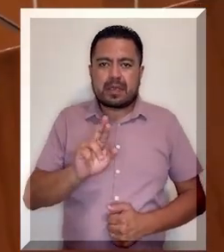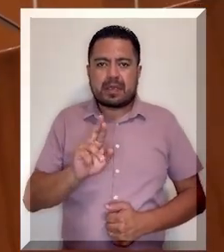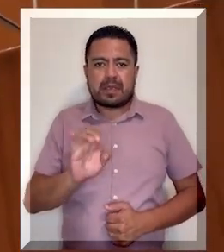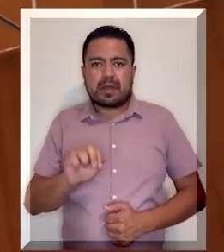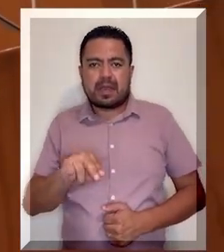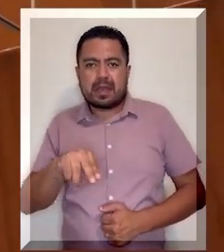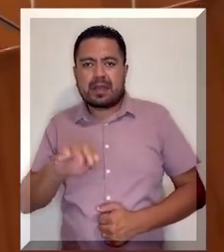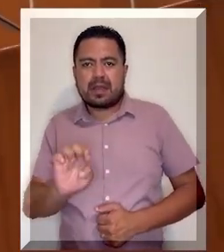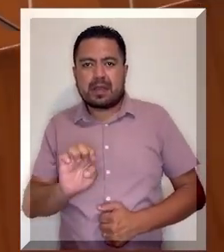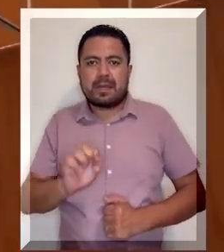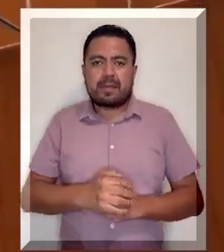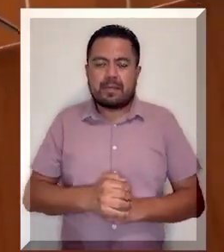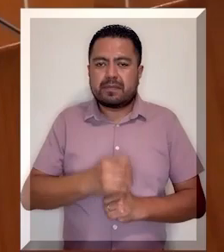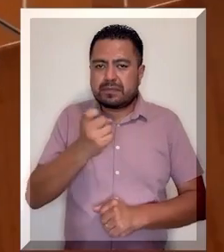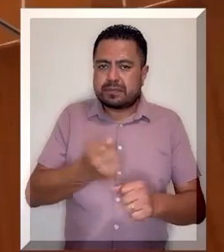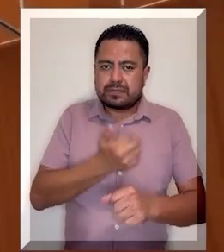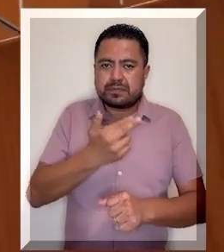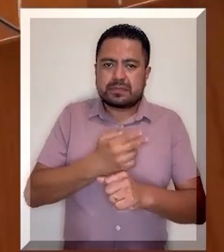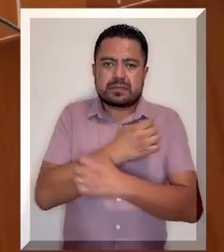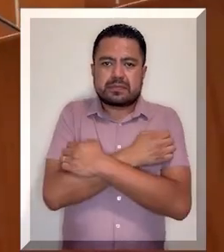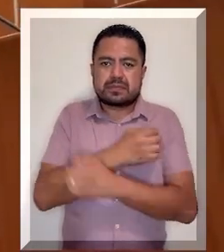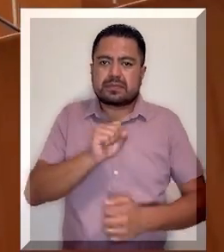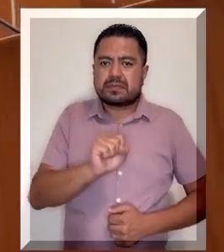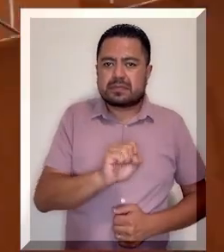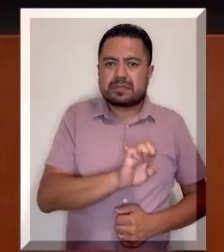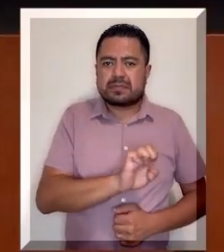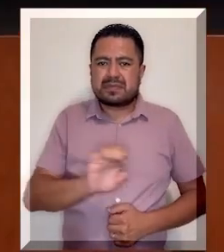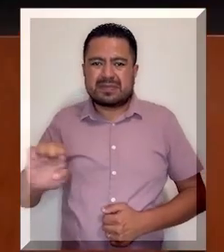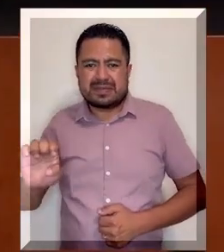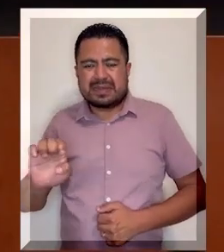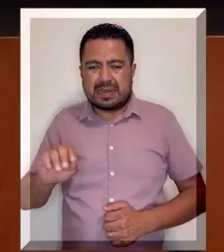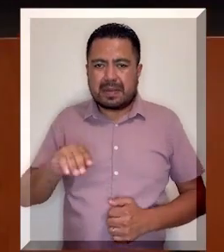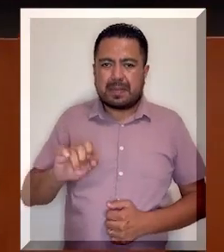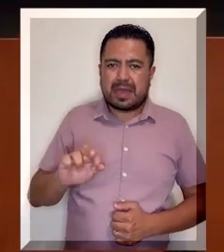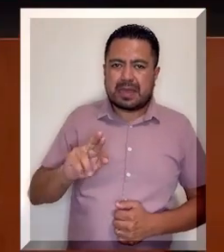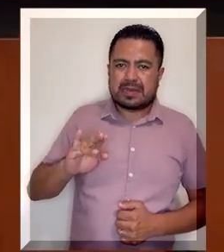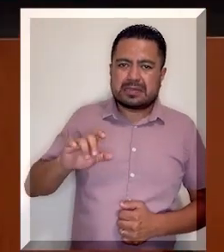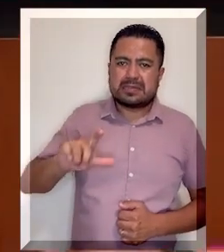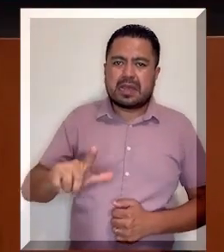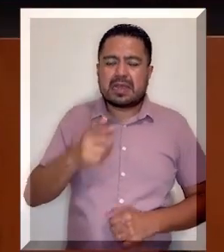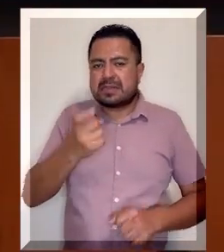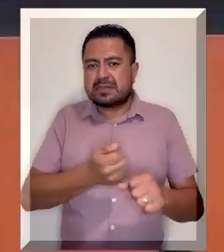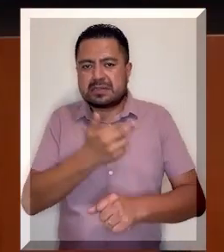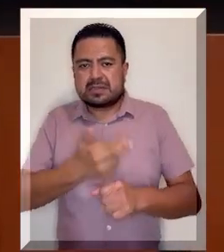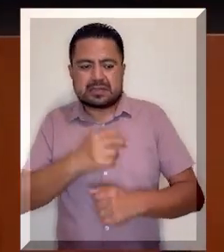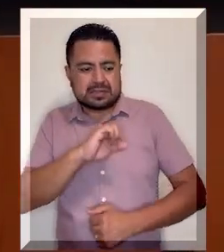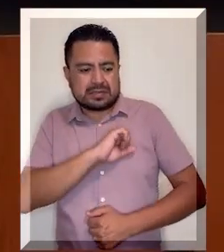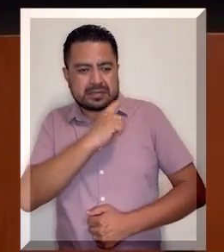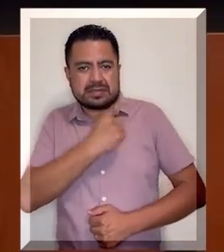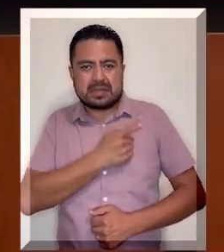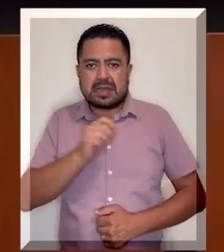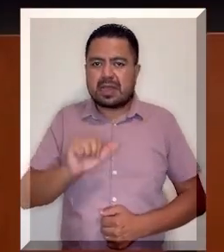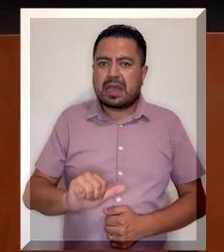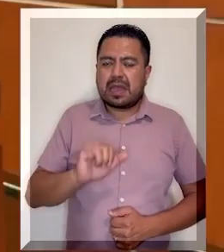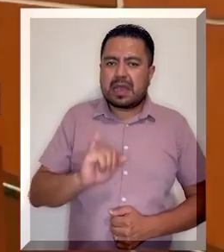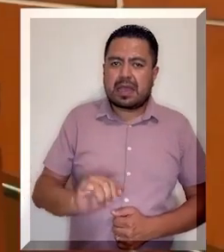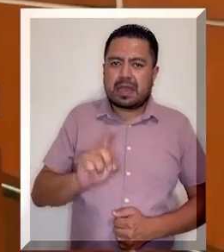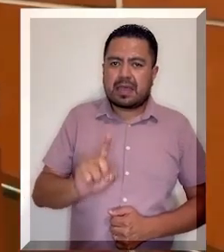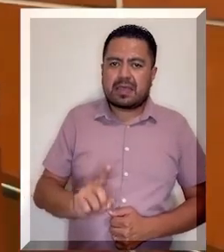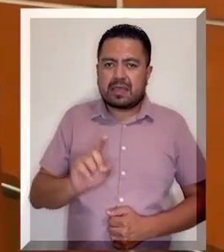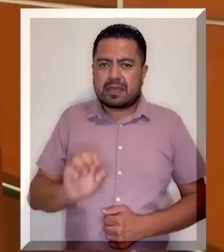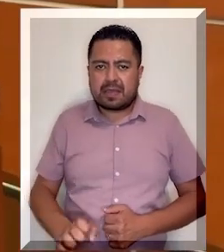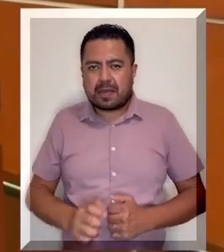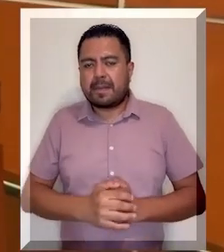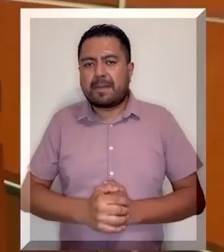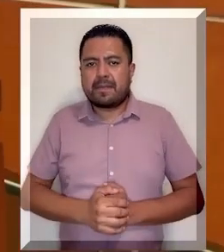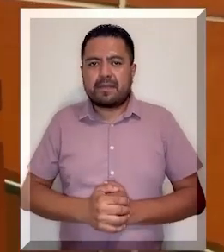Ordenamiento Territorial, Irene Jiménez Montiel, el secretario de Educación, Marcial Rodríguez Aldaña y la secretaria